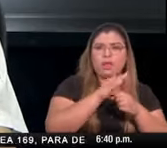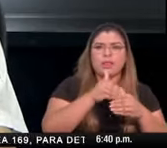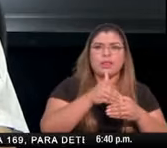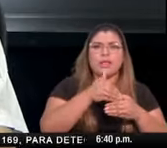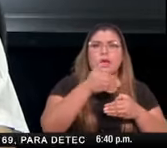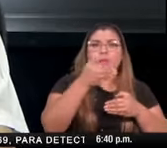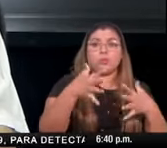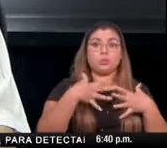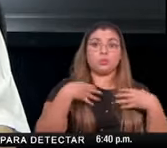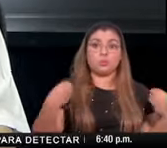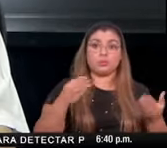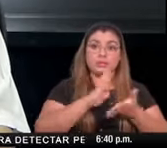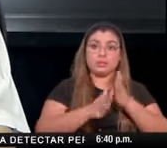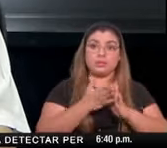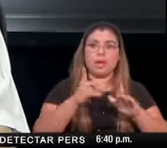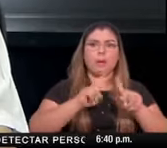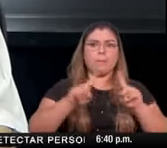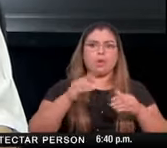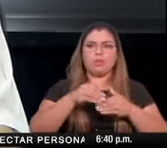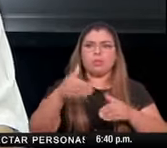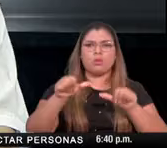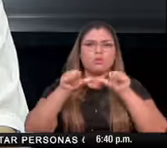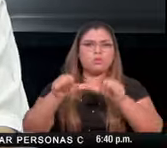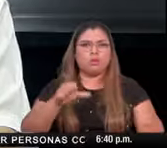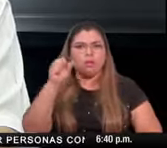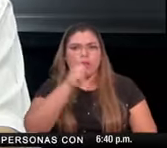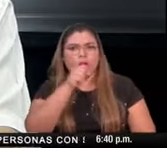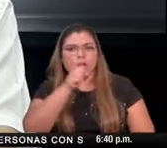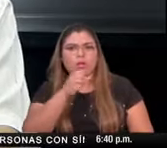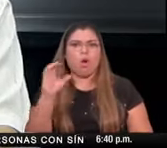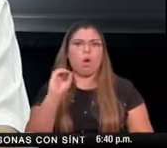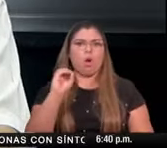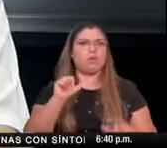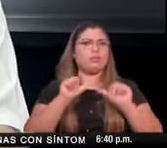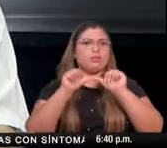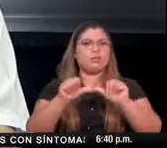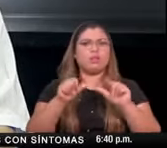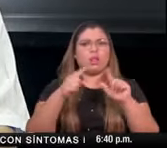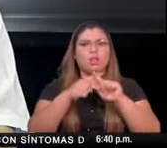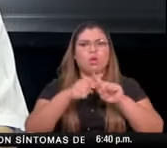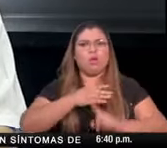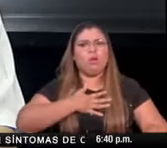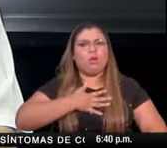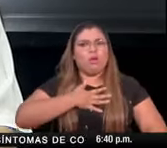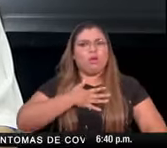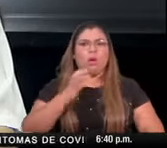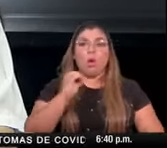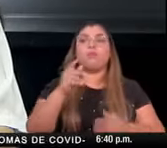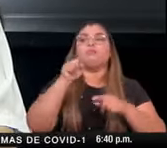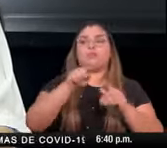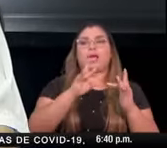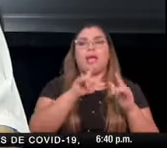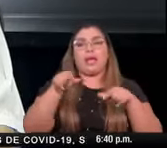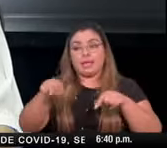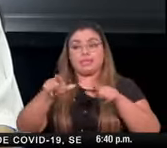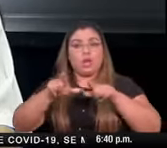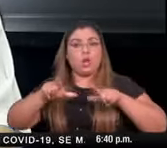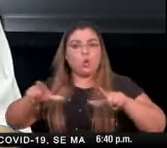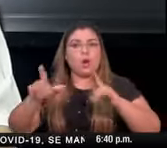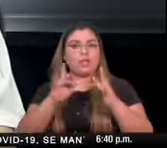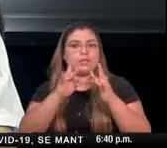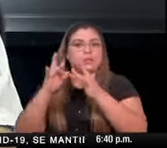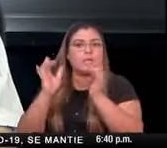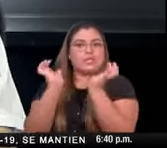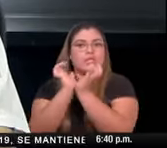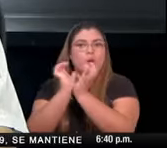las mismas primero usted tiene que ser un paciente que ha sido dado de alta de COVID-19 segundo en caso de que